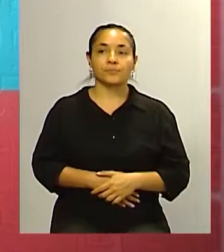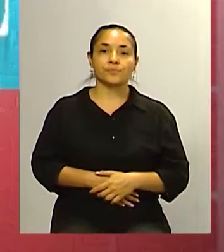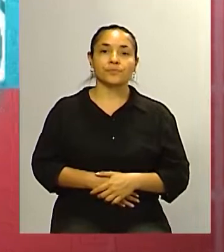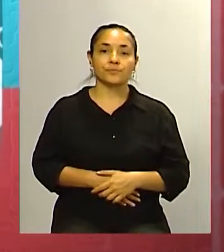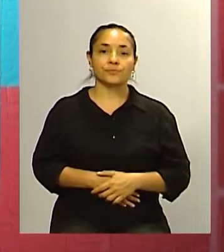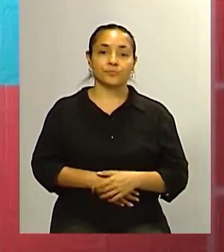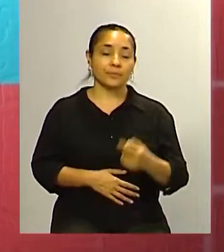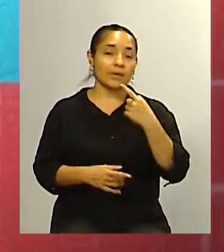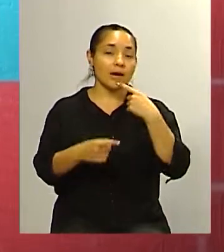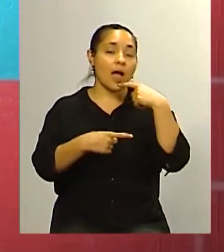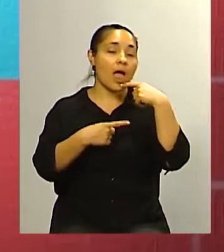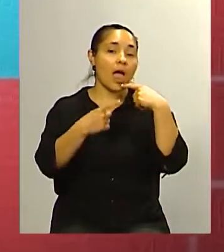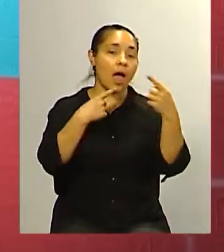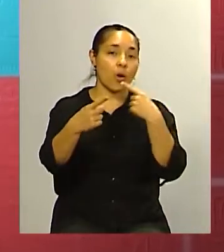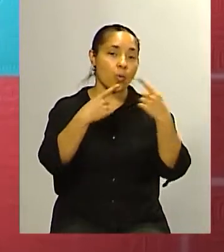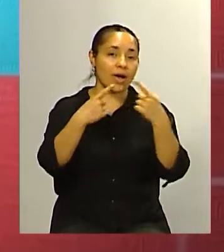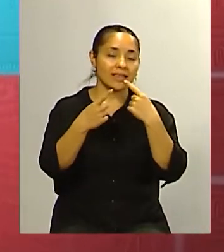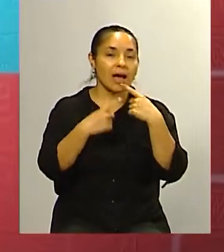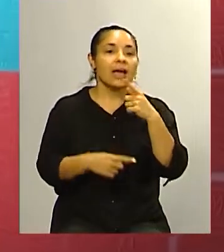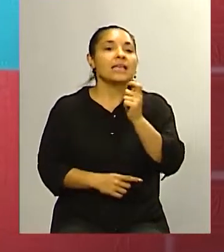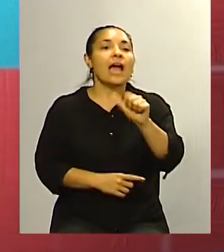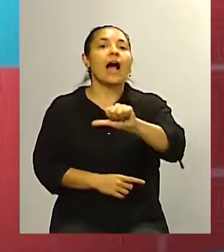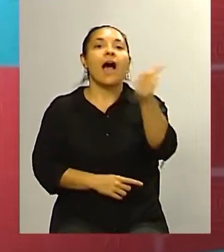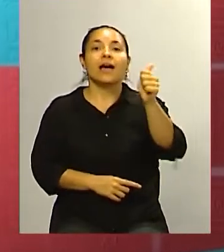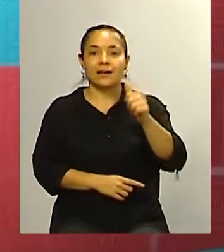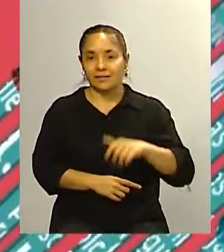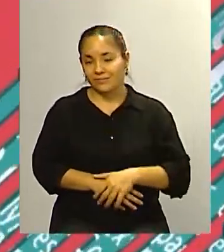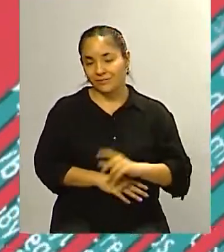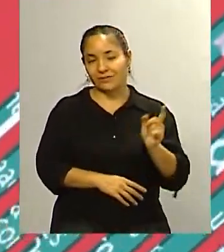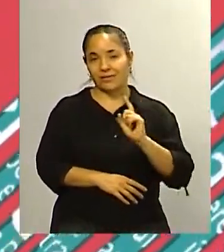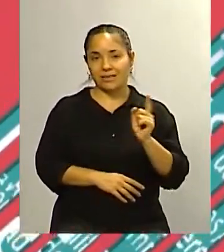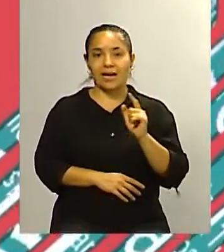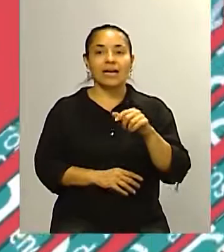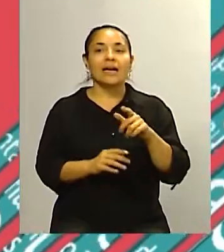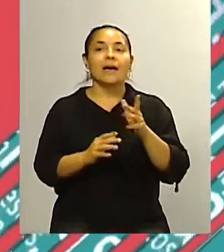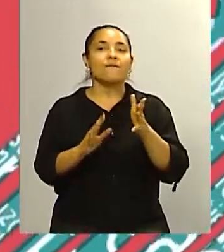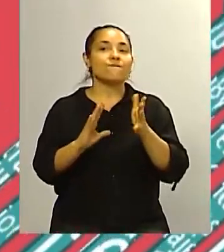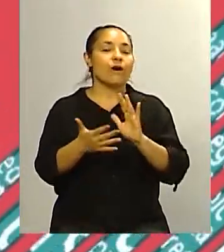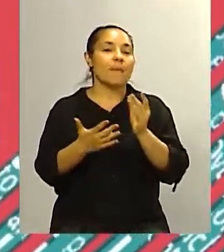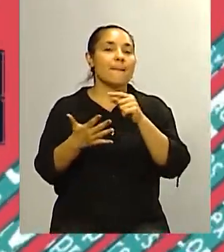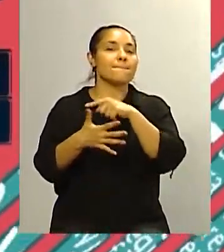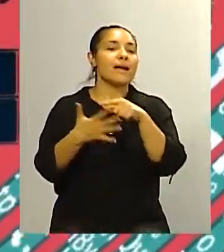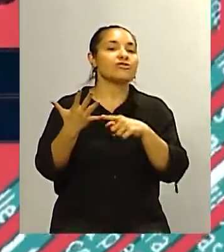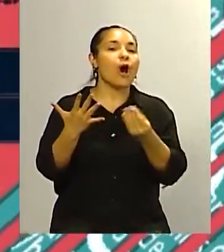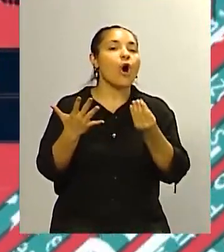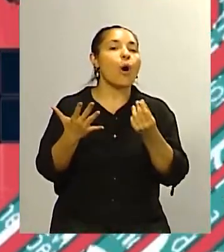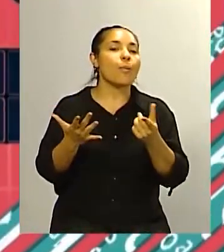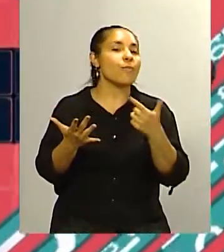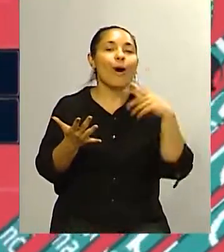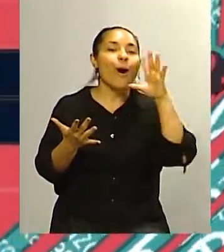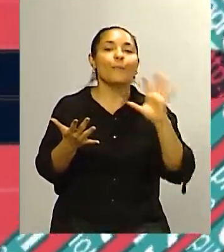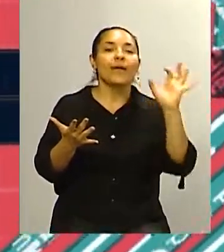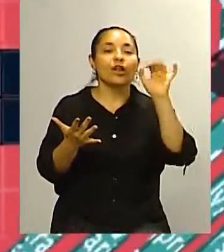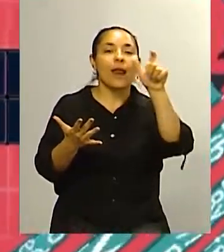las encuestas no es quién va a ganar sino es la foto de hoy claro cómo está la imagen de esas personas digamos exactamente